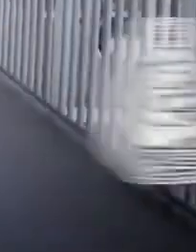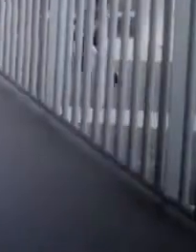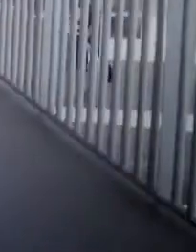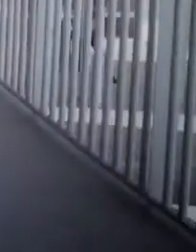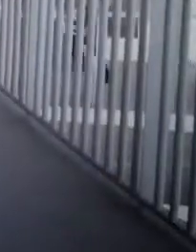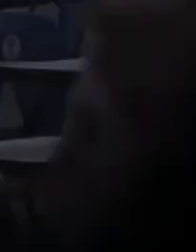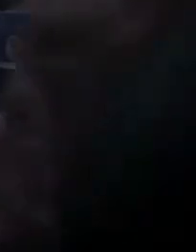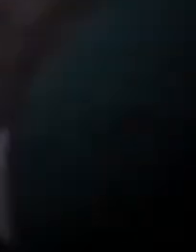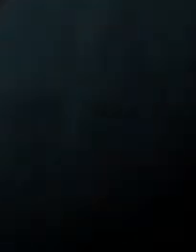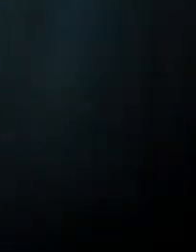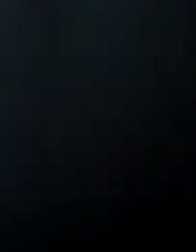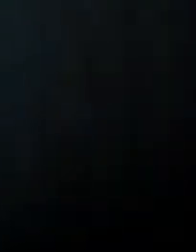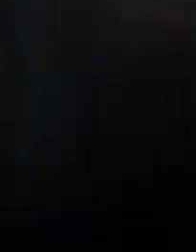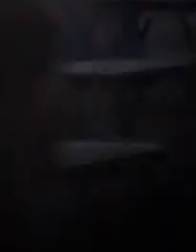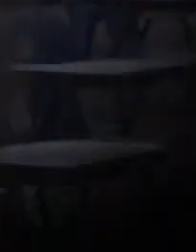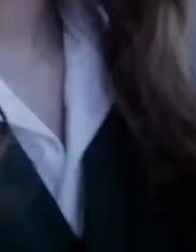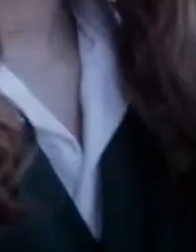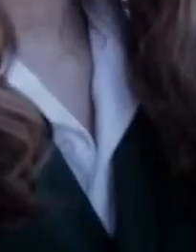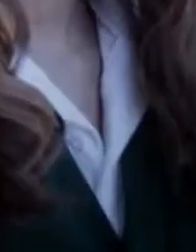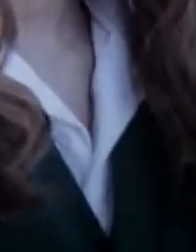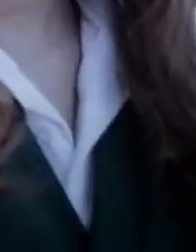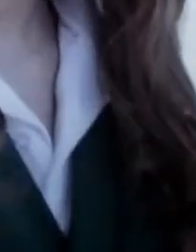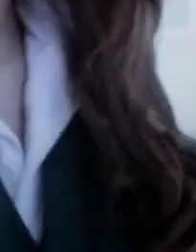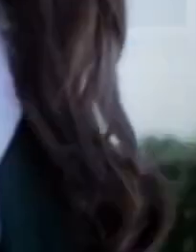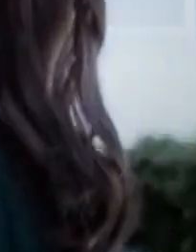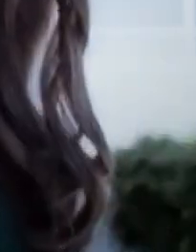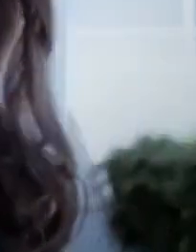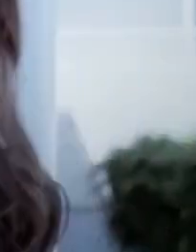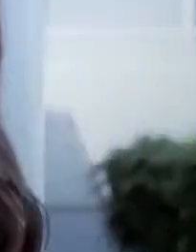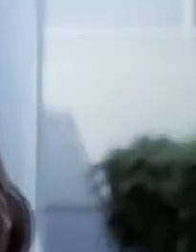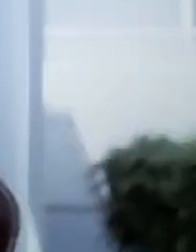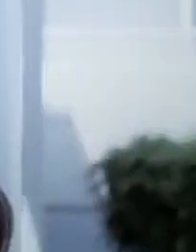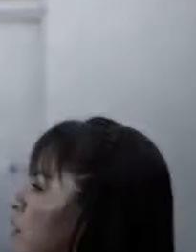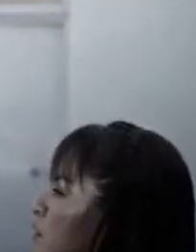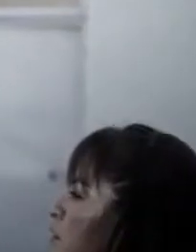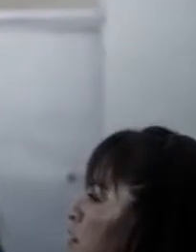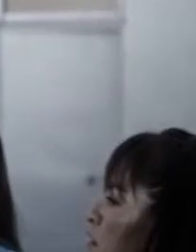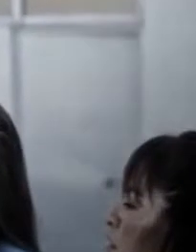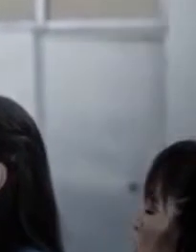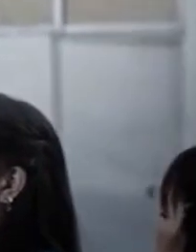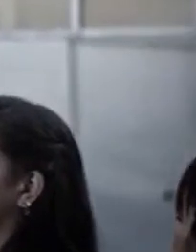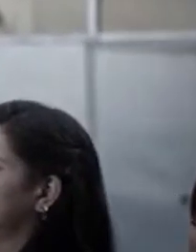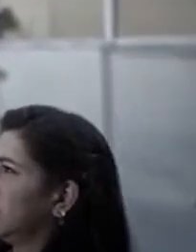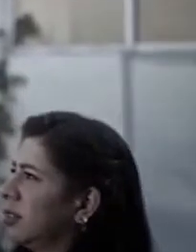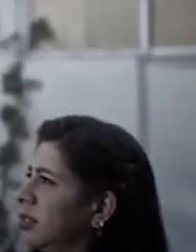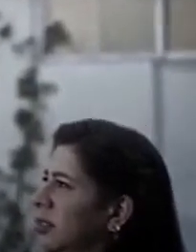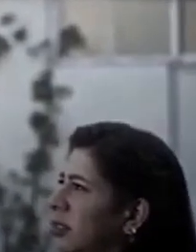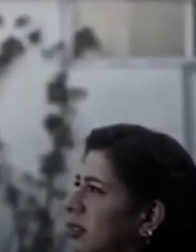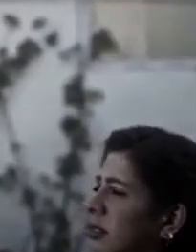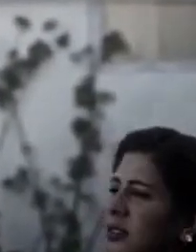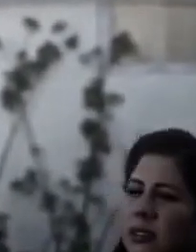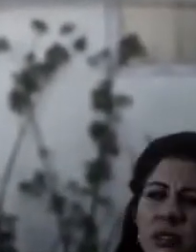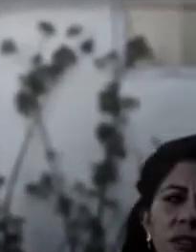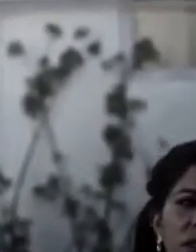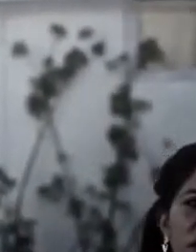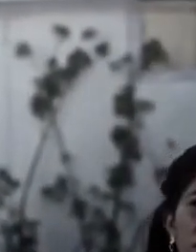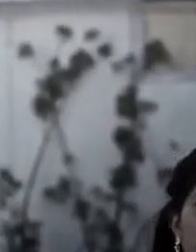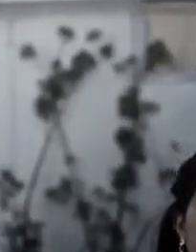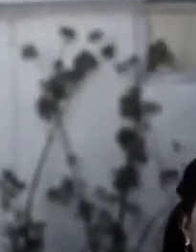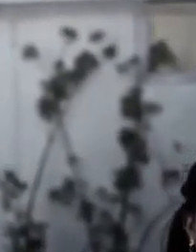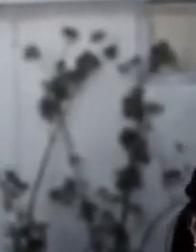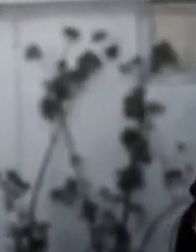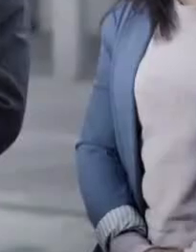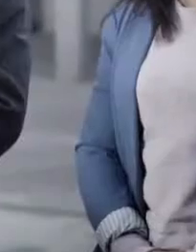B. Bien, vamos a platicar. Cuéntame, ¿qué está pasando? B. Maestra, maestro, recuerda que prevenir es